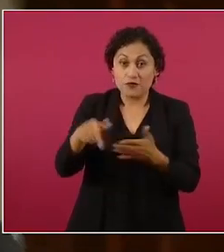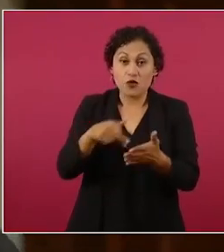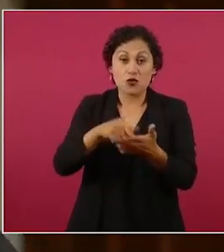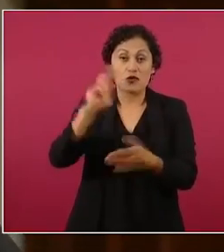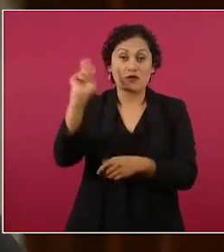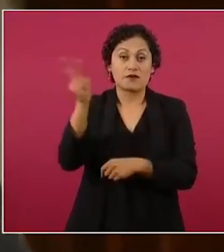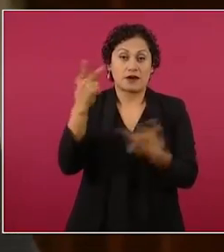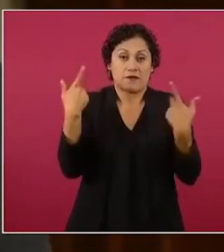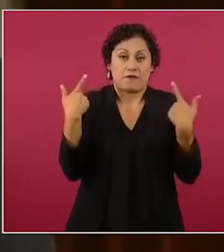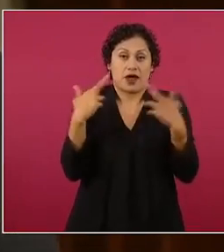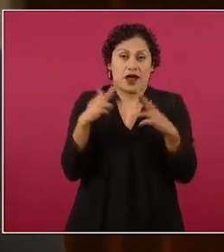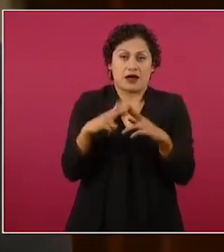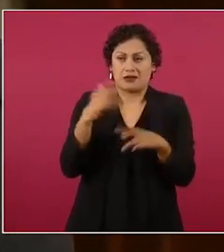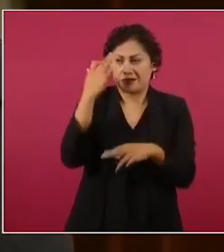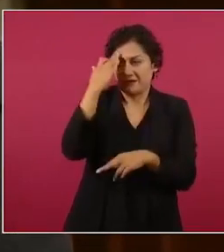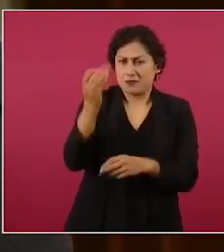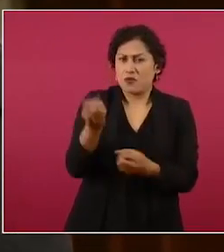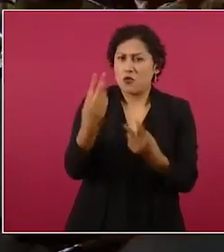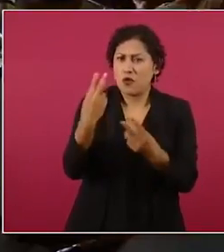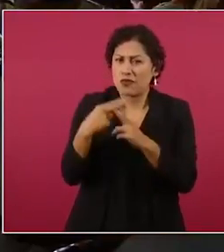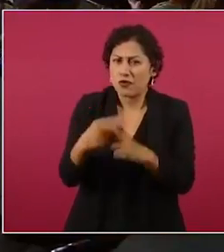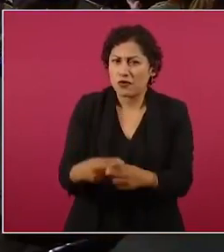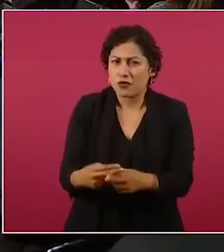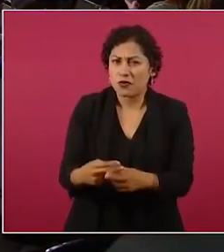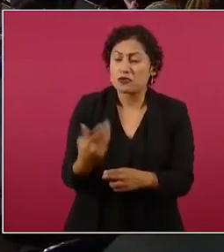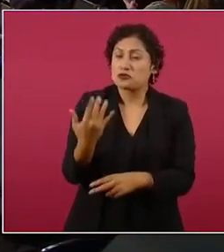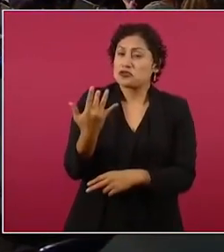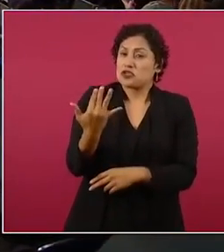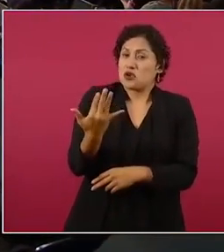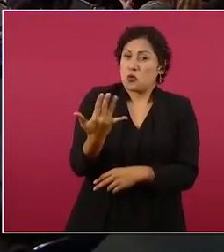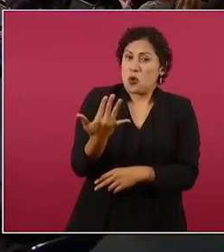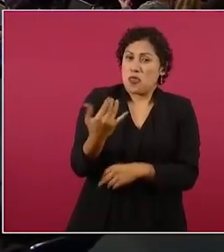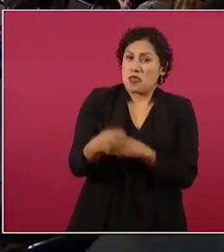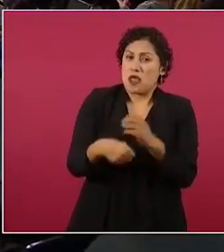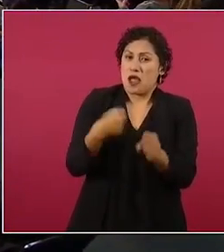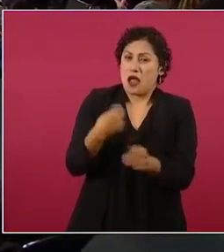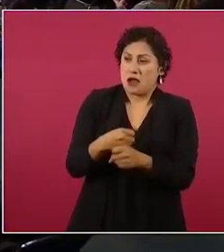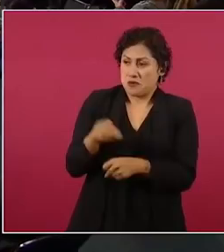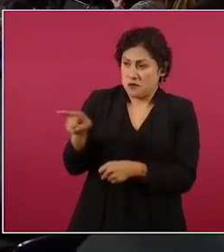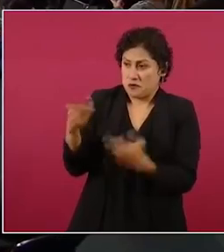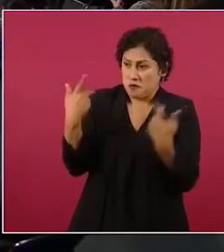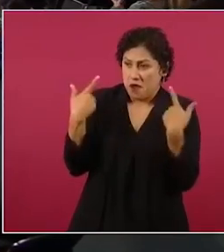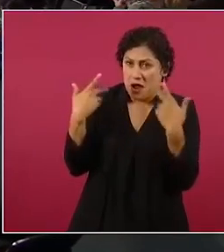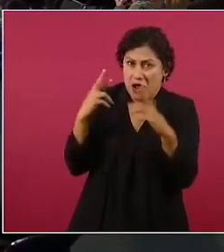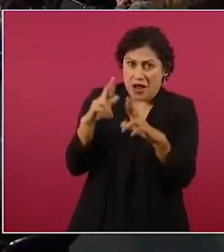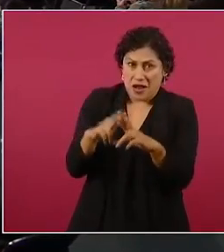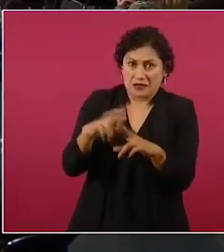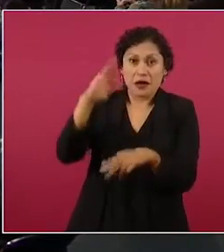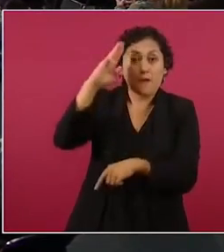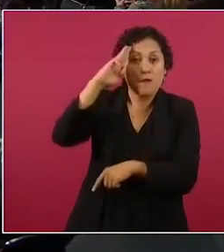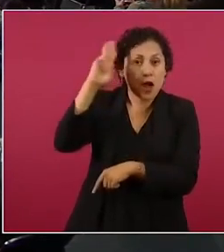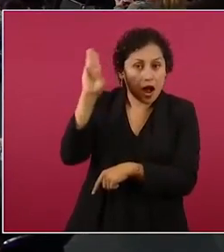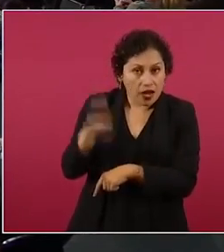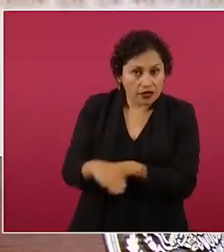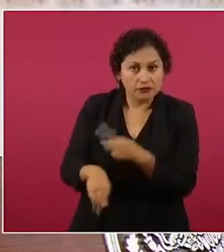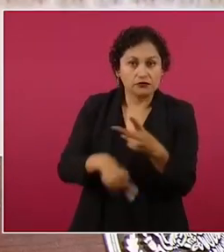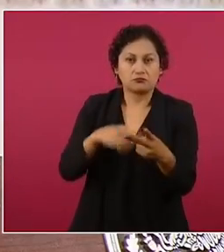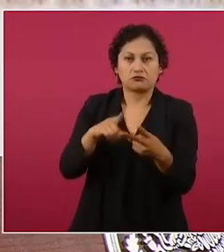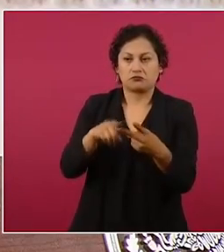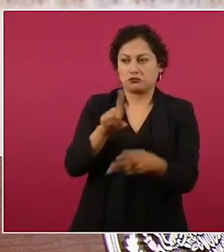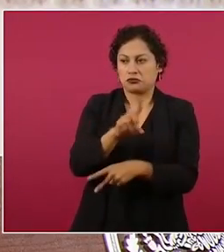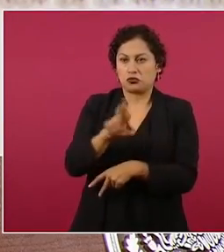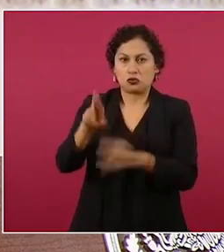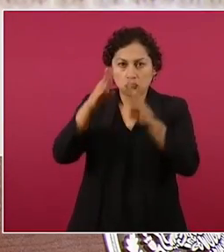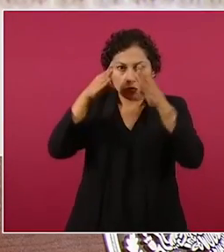maestra y doctora en Historia,